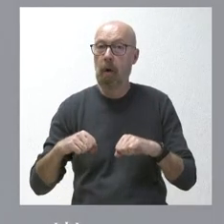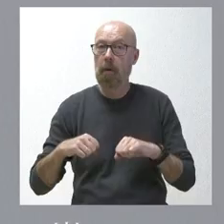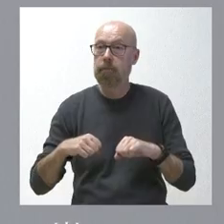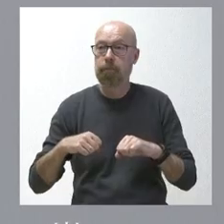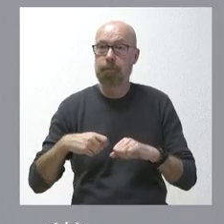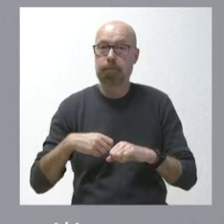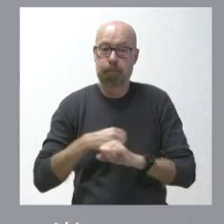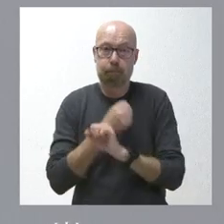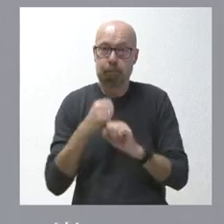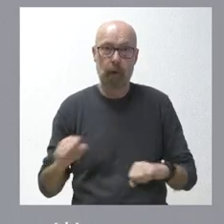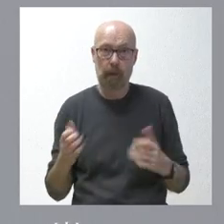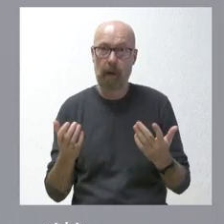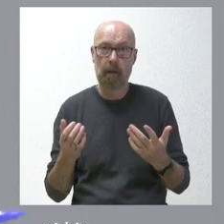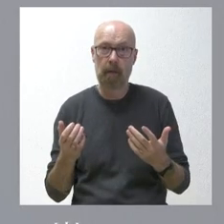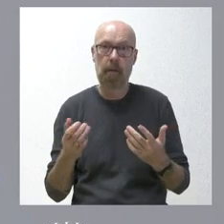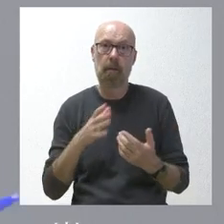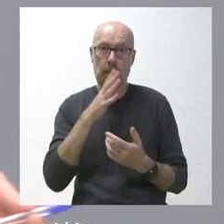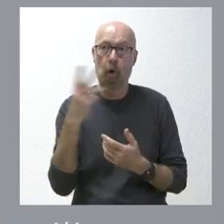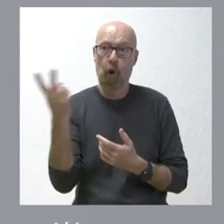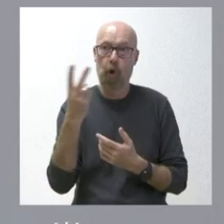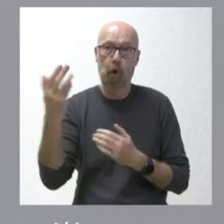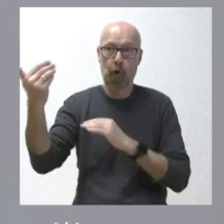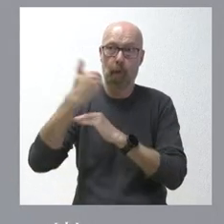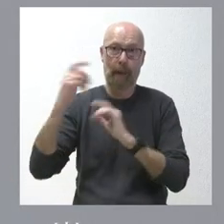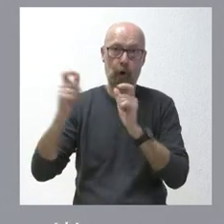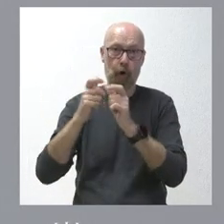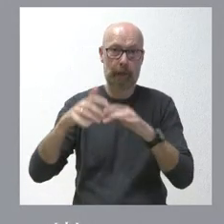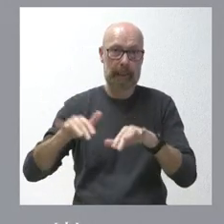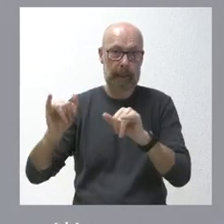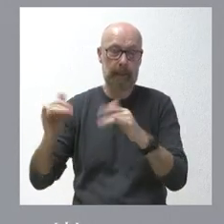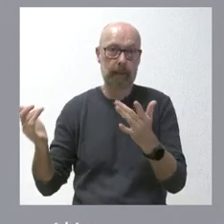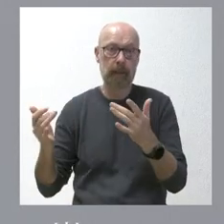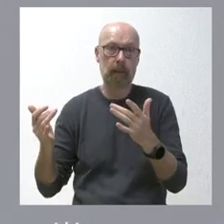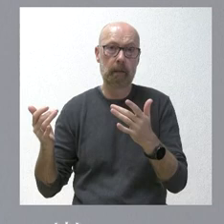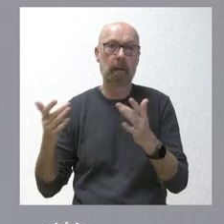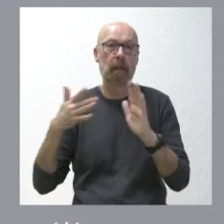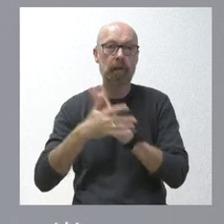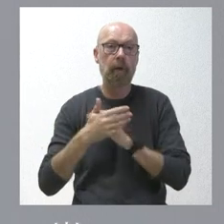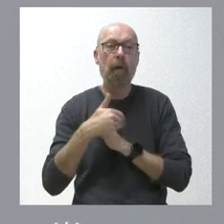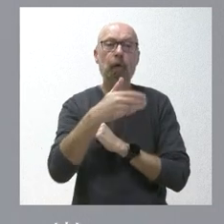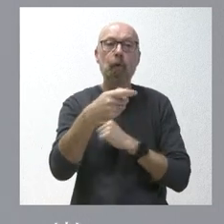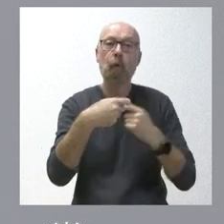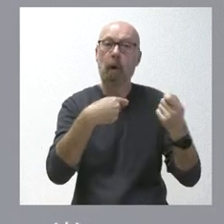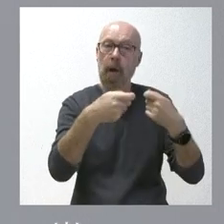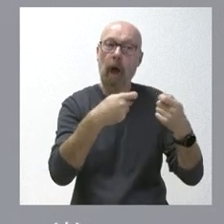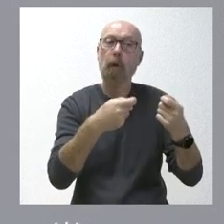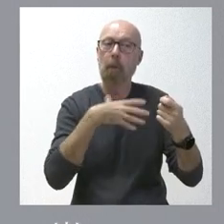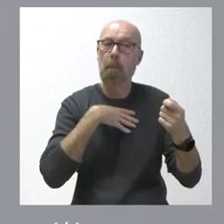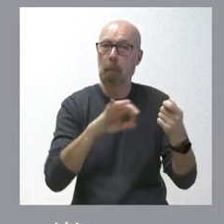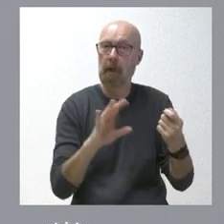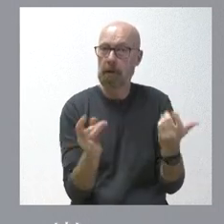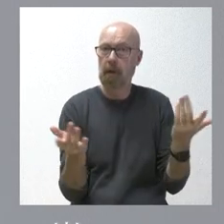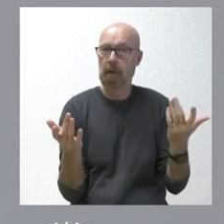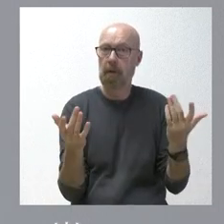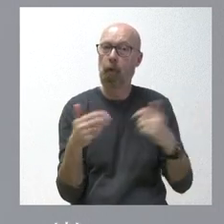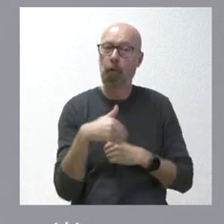sea escasa porque ellos no quieren asistir a esta reunión, inhabilita cualquier debate futuro? Pues no. Nosotros seguiremos con